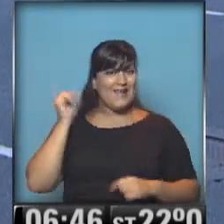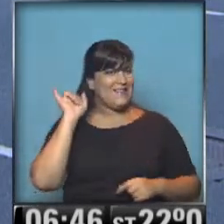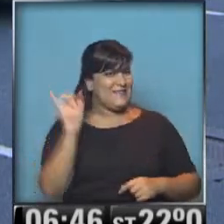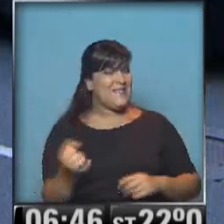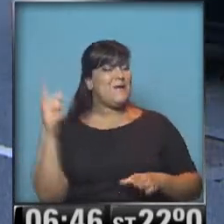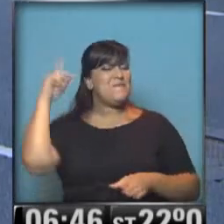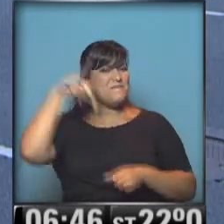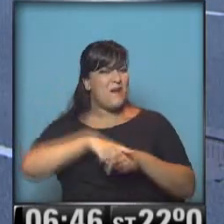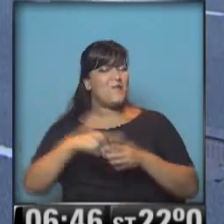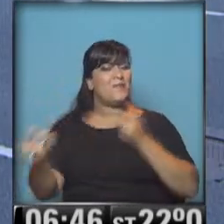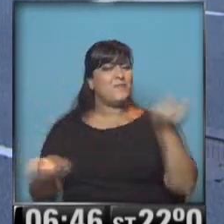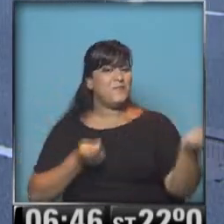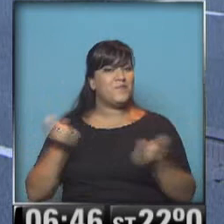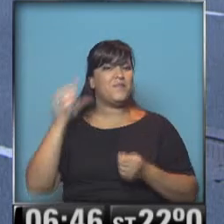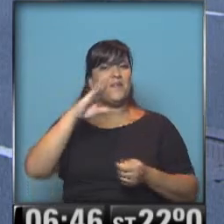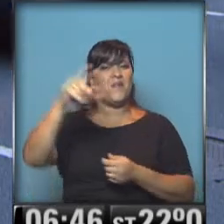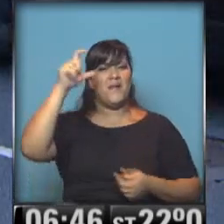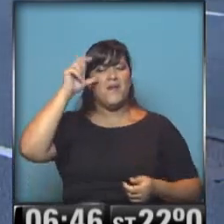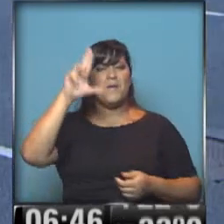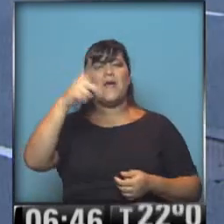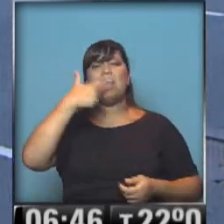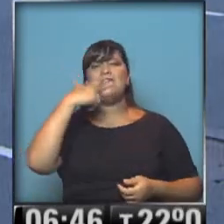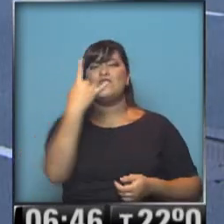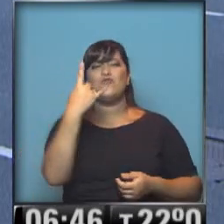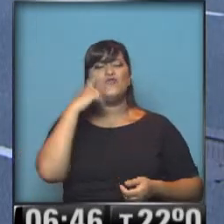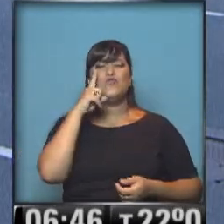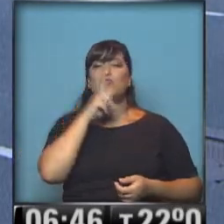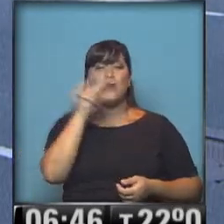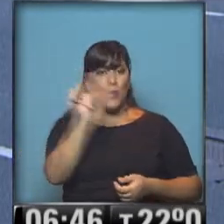a la pausa con los Bersuit Bergarabat. Ya volvemos.